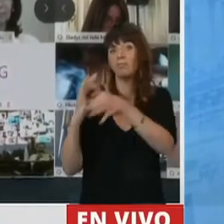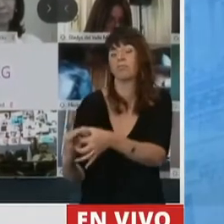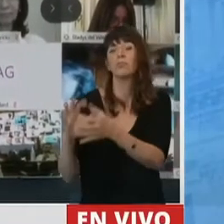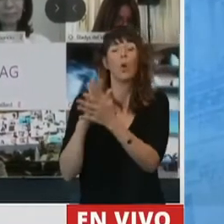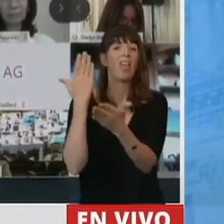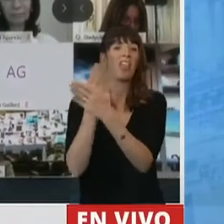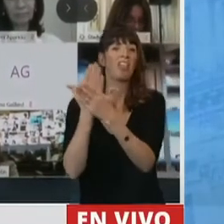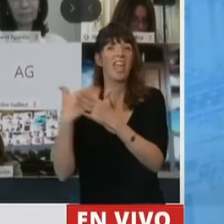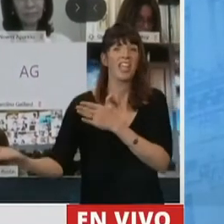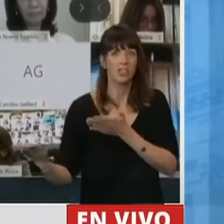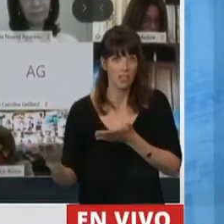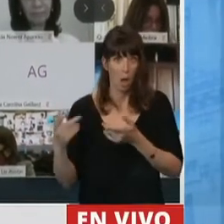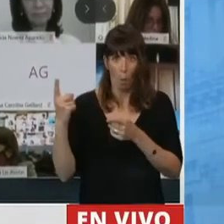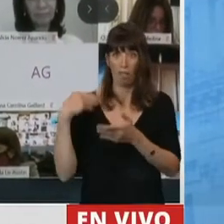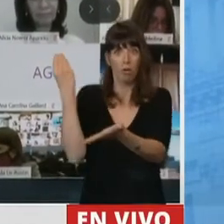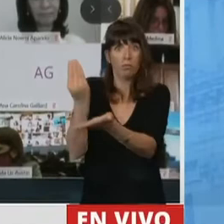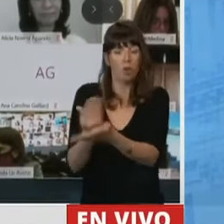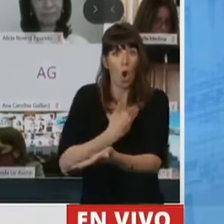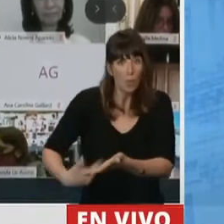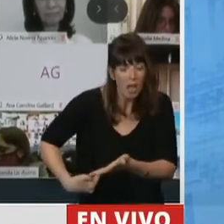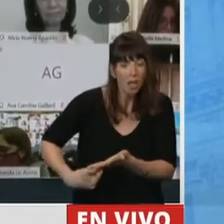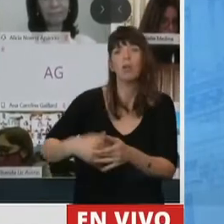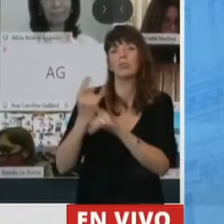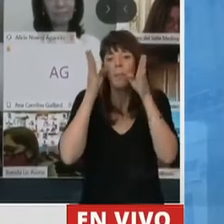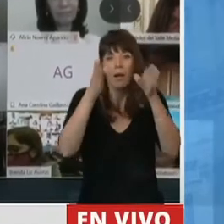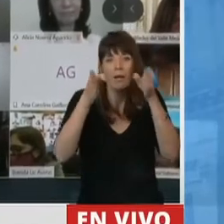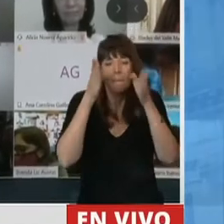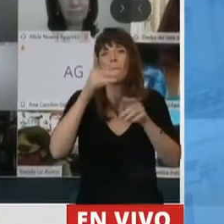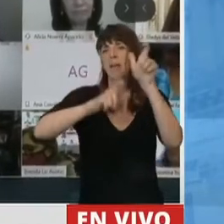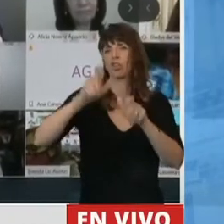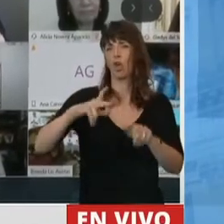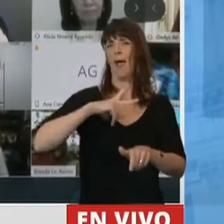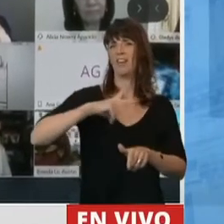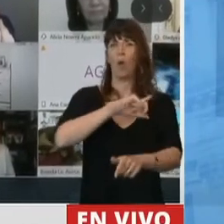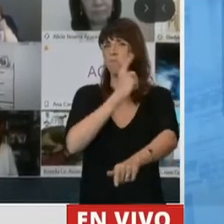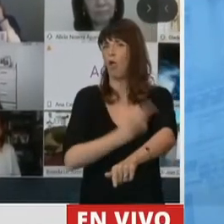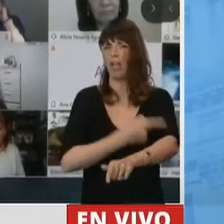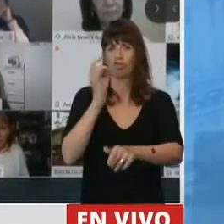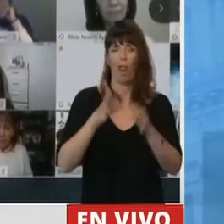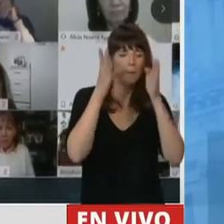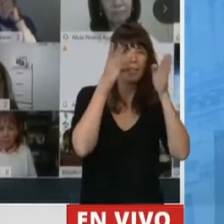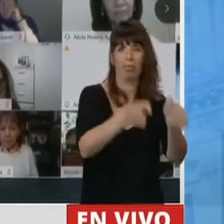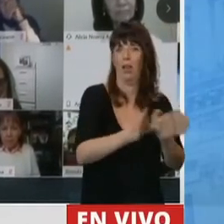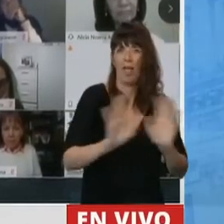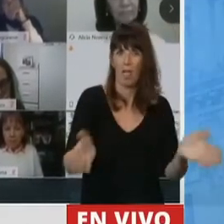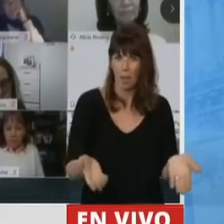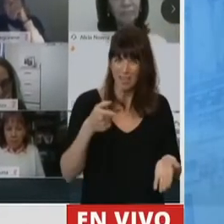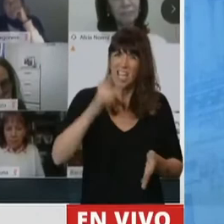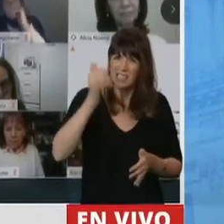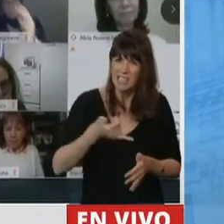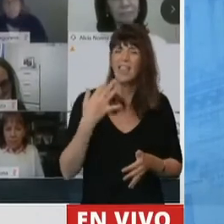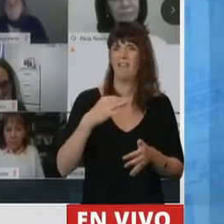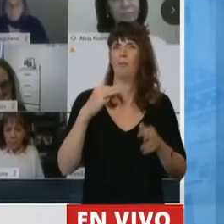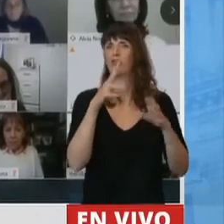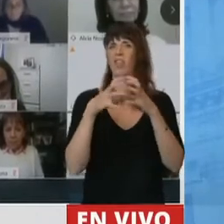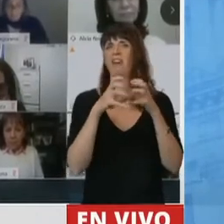tocó ejercer la jefatura del Estado, gobernó para los ricos y para los poderosos. Y eso sí queremos discutirlo, porque queremos saber hoy si los